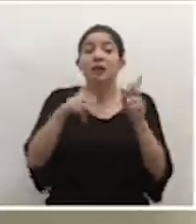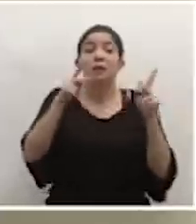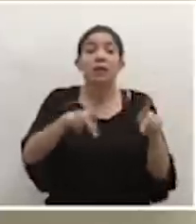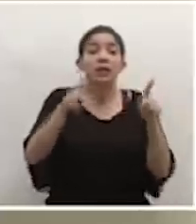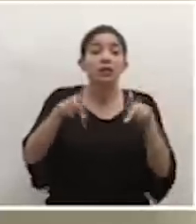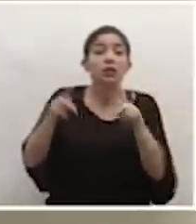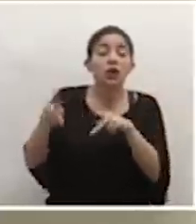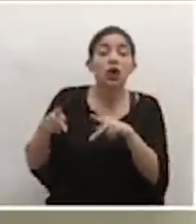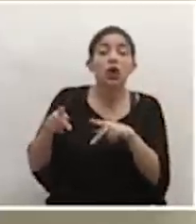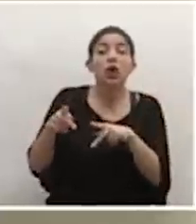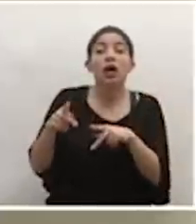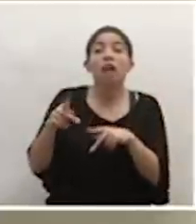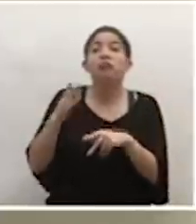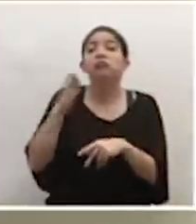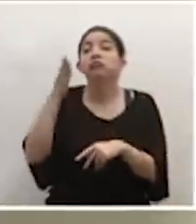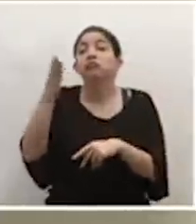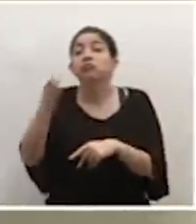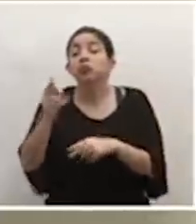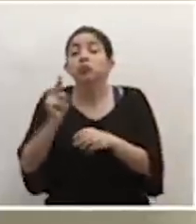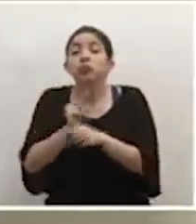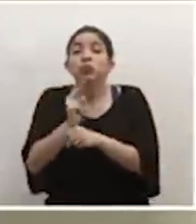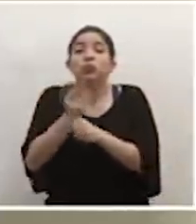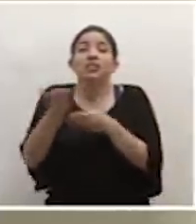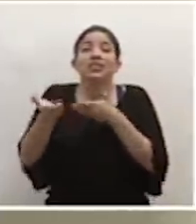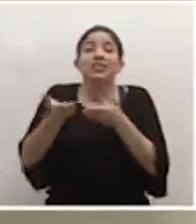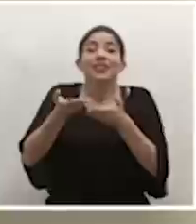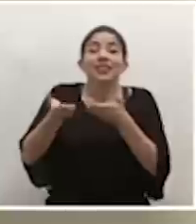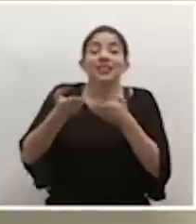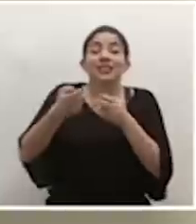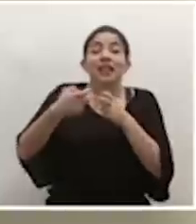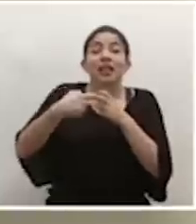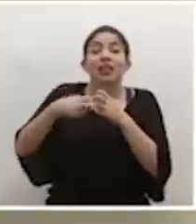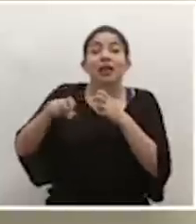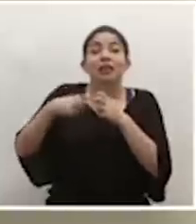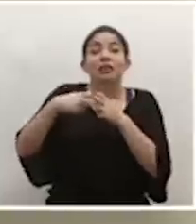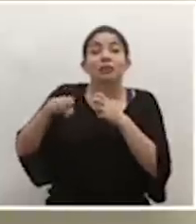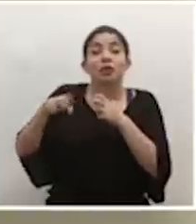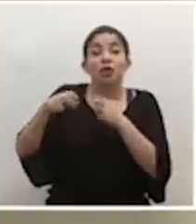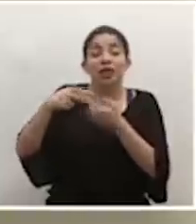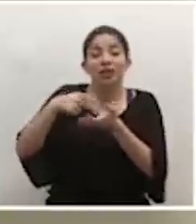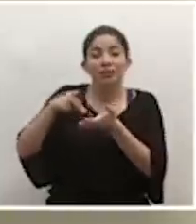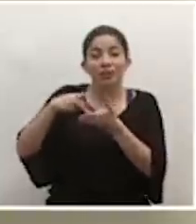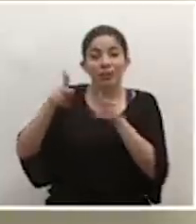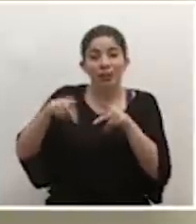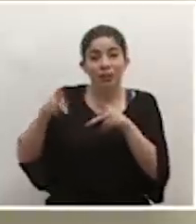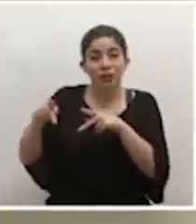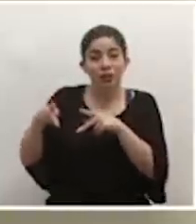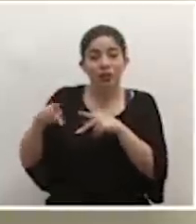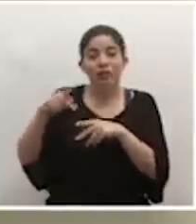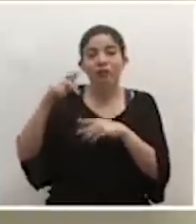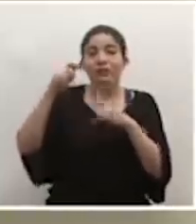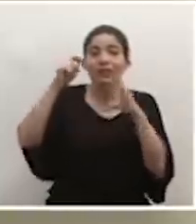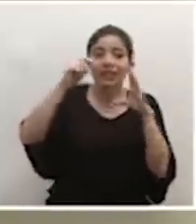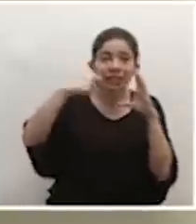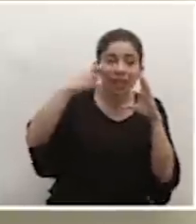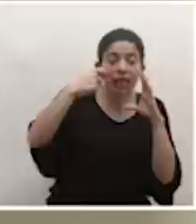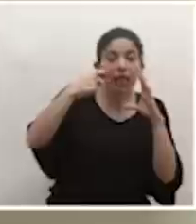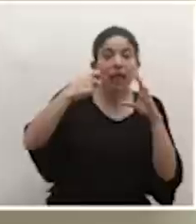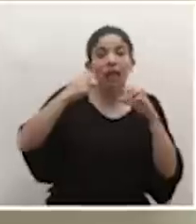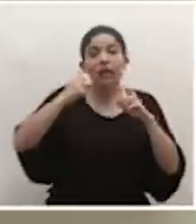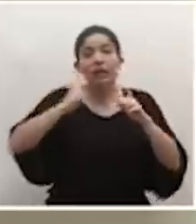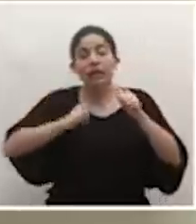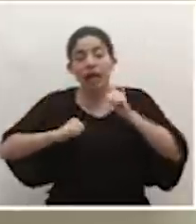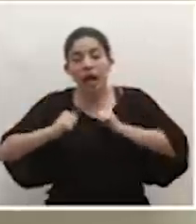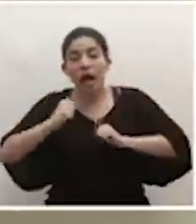van a usar los servicios de transporte remunerado de personas, los cines, los teatros,